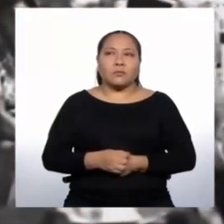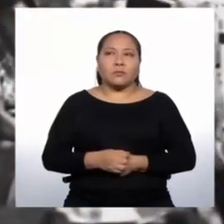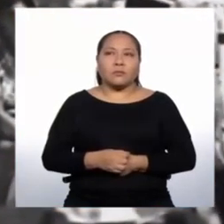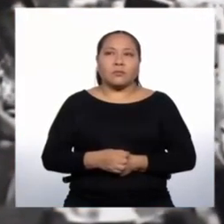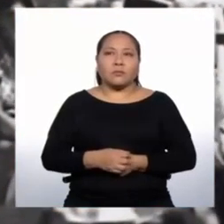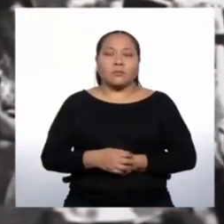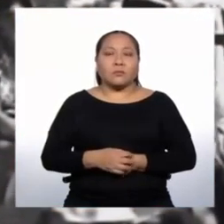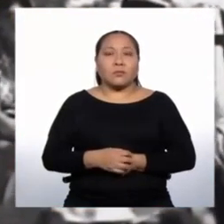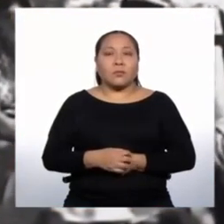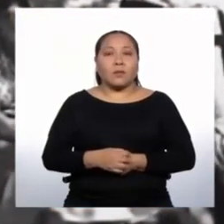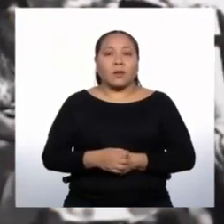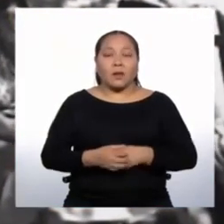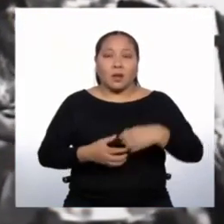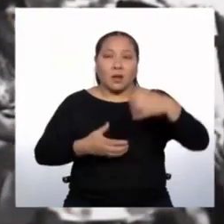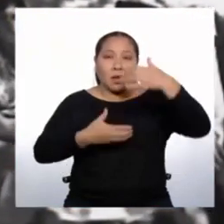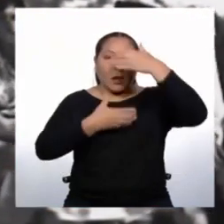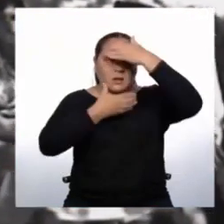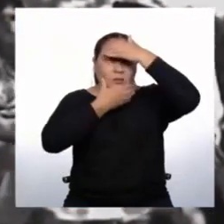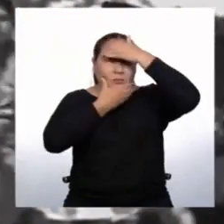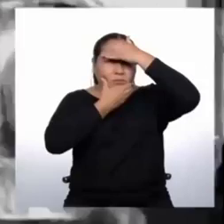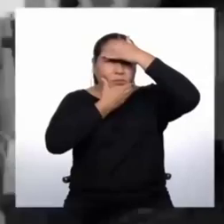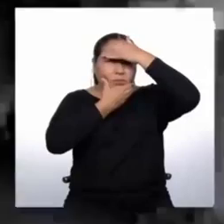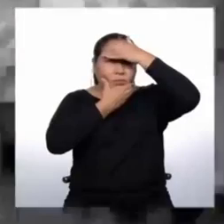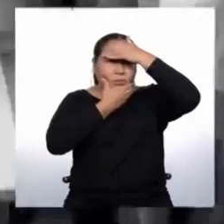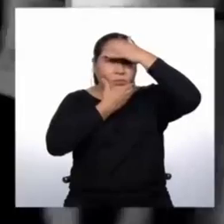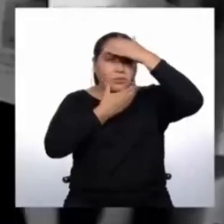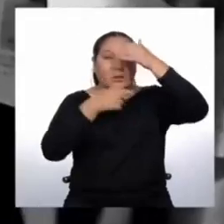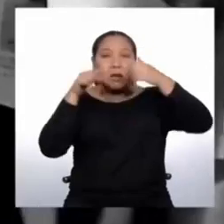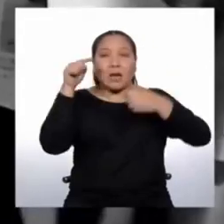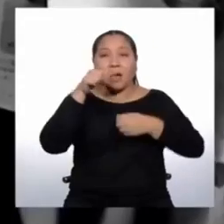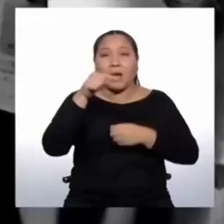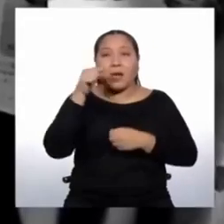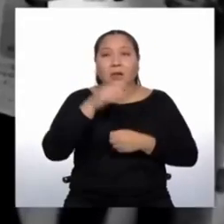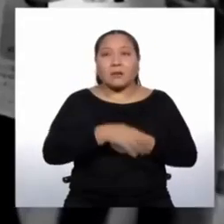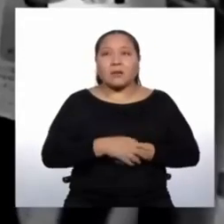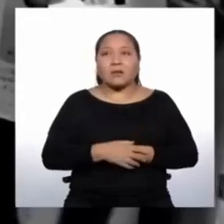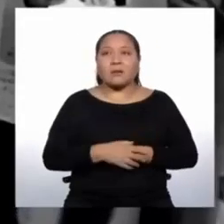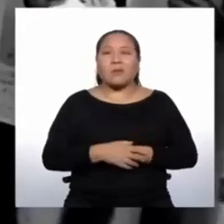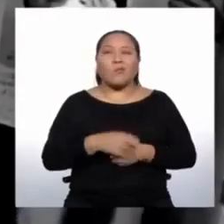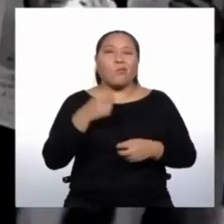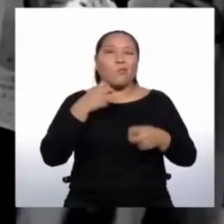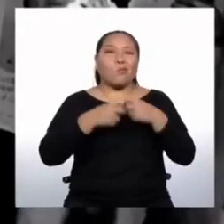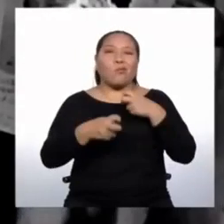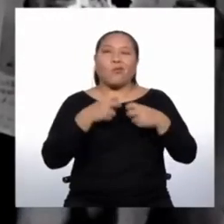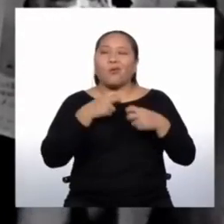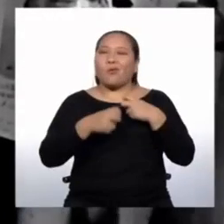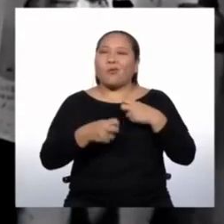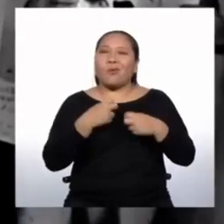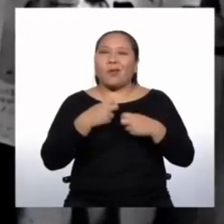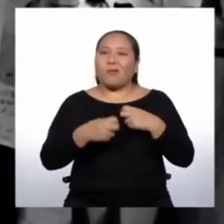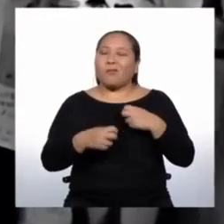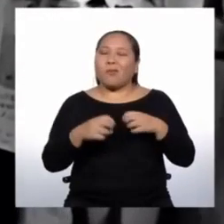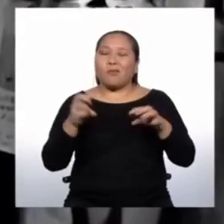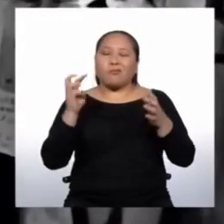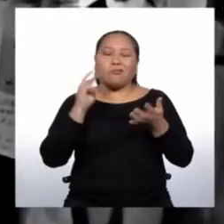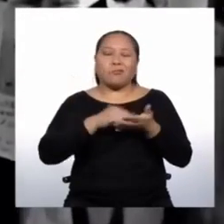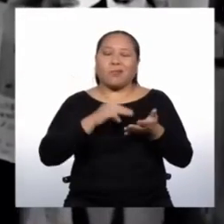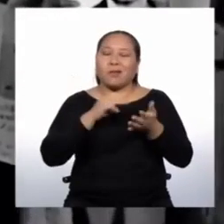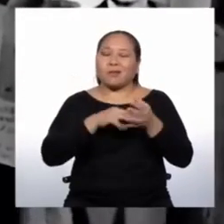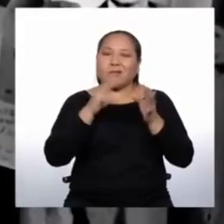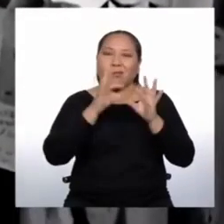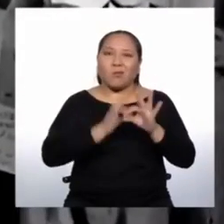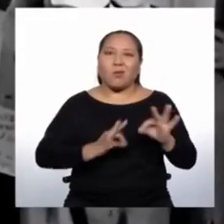El terrorismo fue causa principal del traslado de la gente del campo a la ciudad.